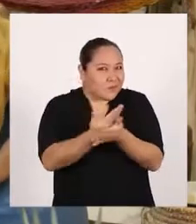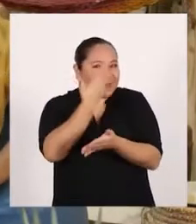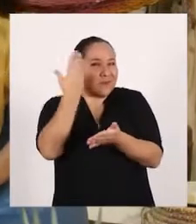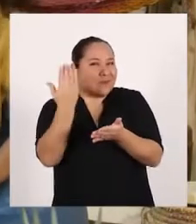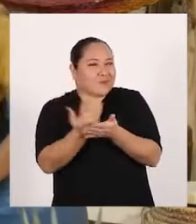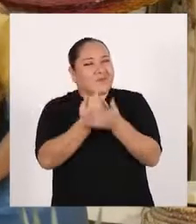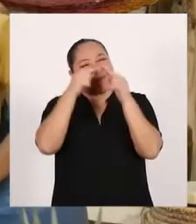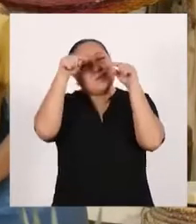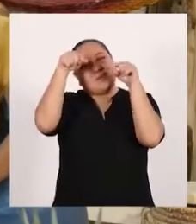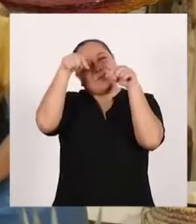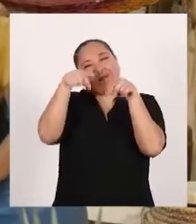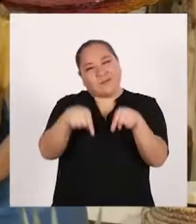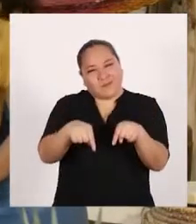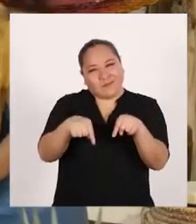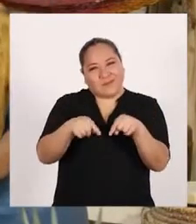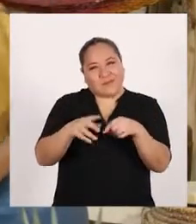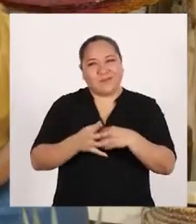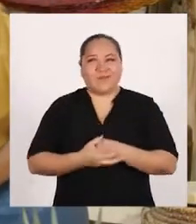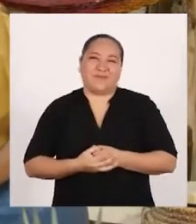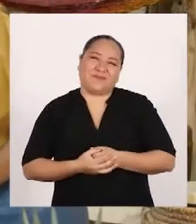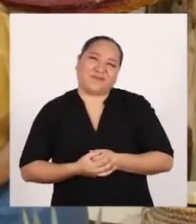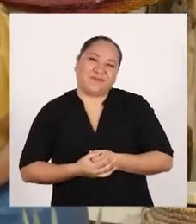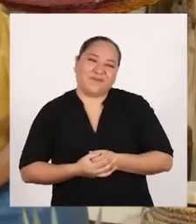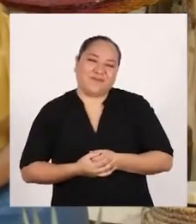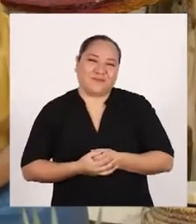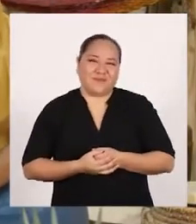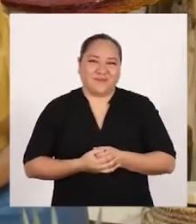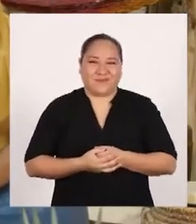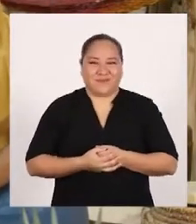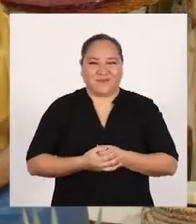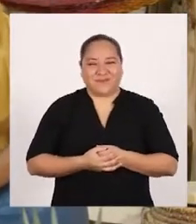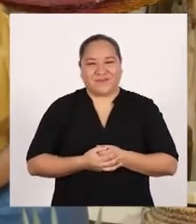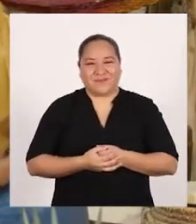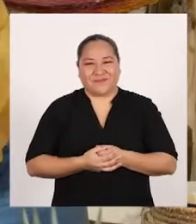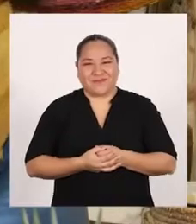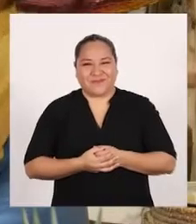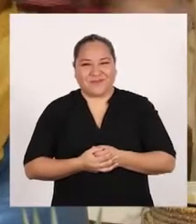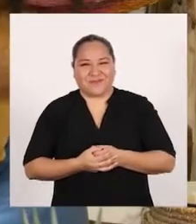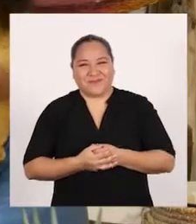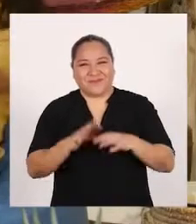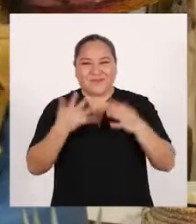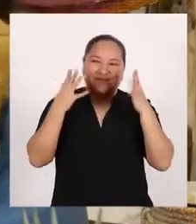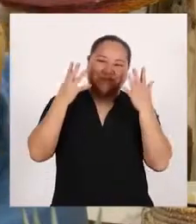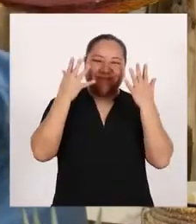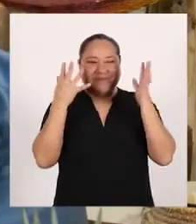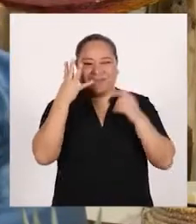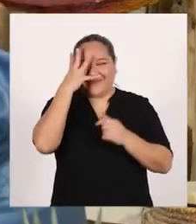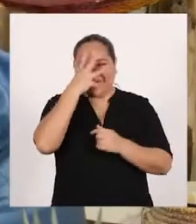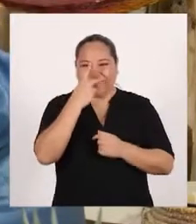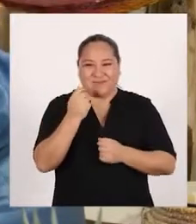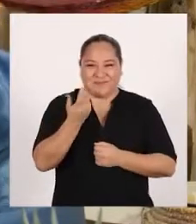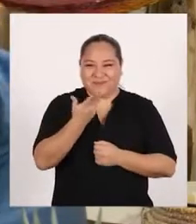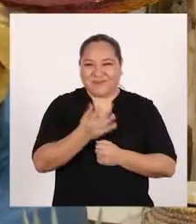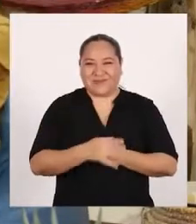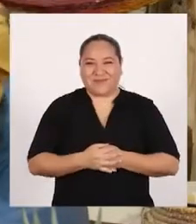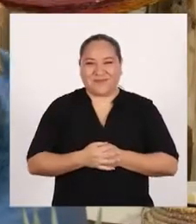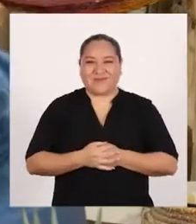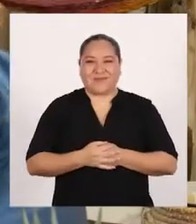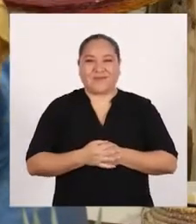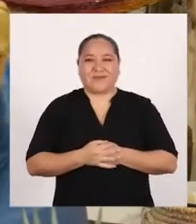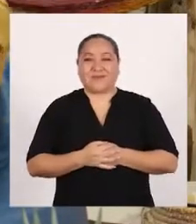Algo nuevo esta vez ¡Ay, qué bonito!